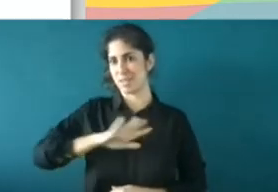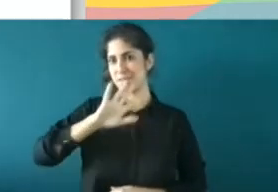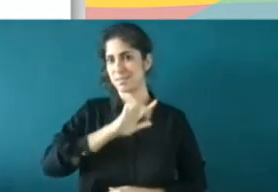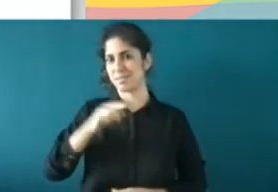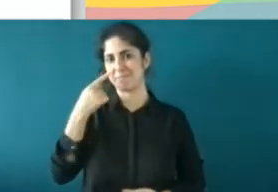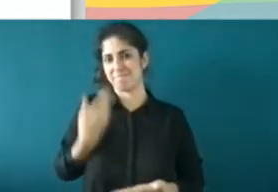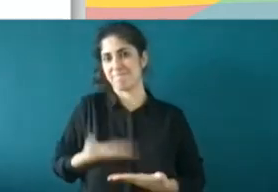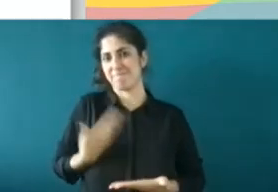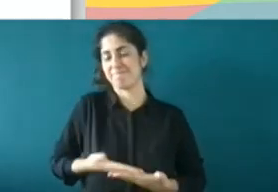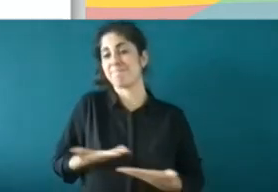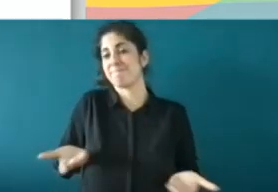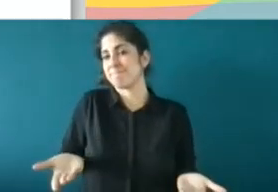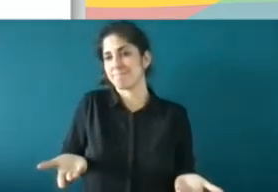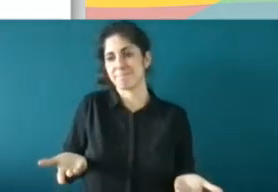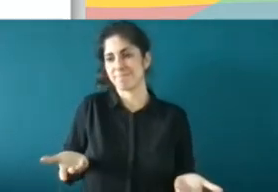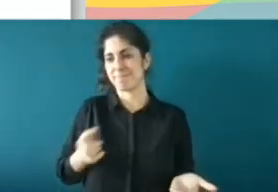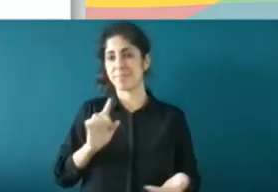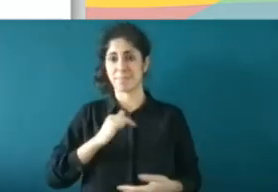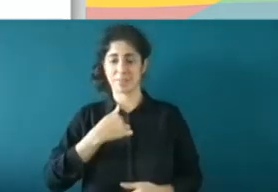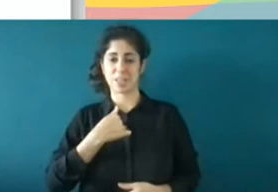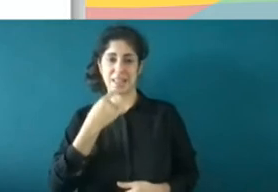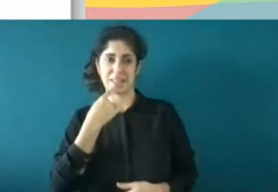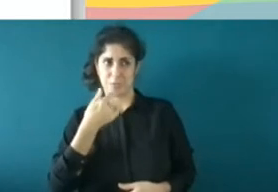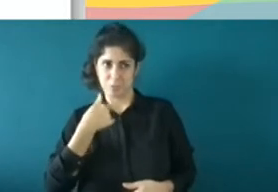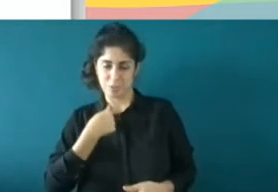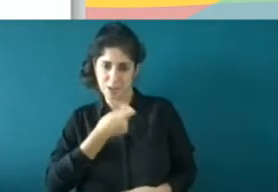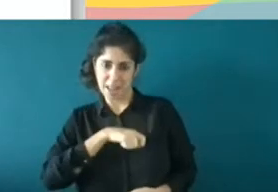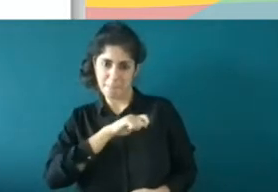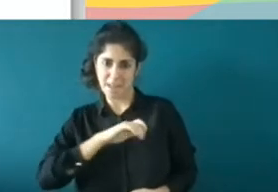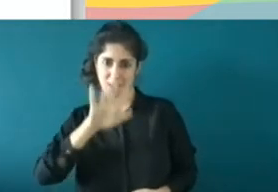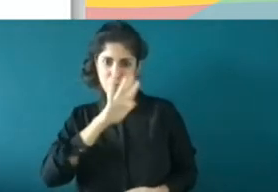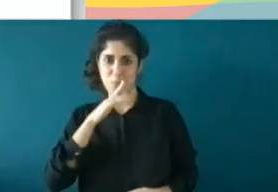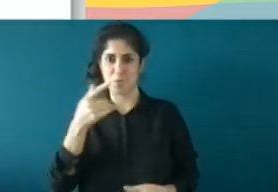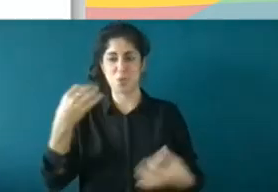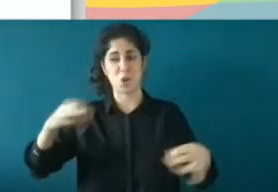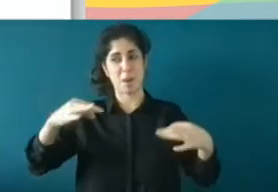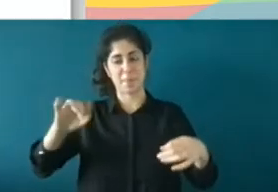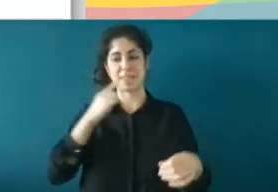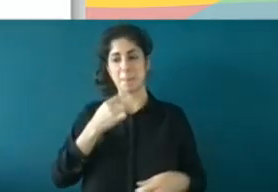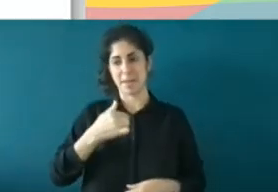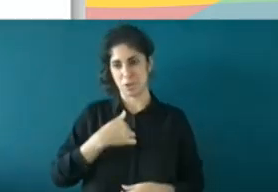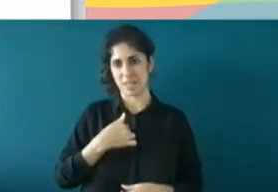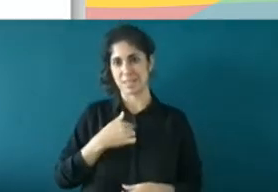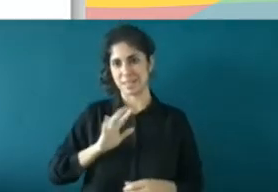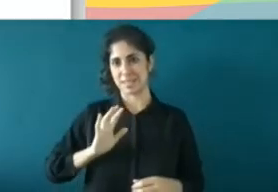Digo que soy español por si hay alguna duda, porque normalmente me lo suelen decir cuando digo estas cosas, ¿no?